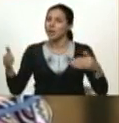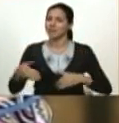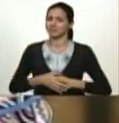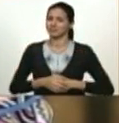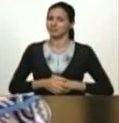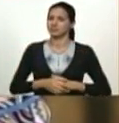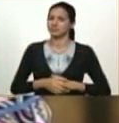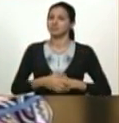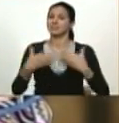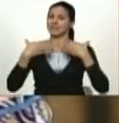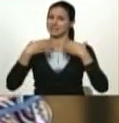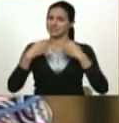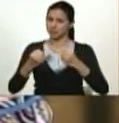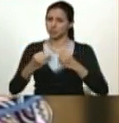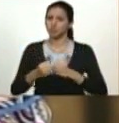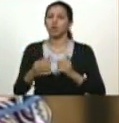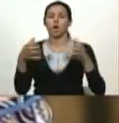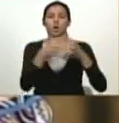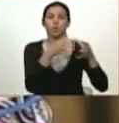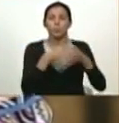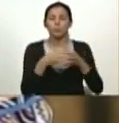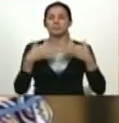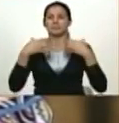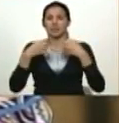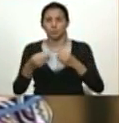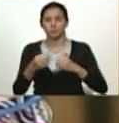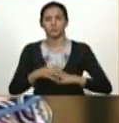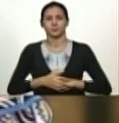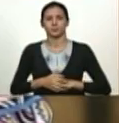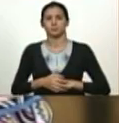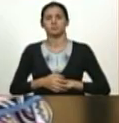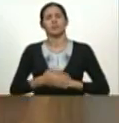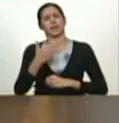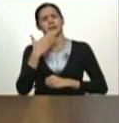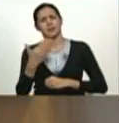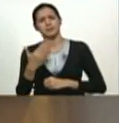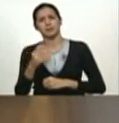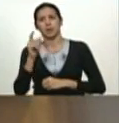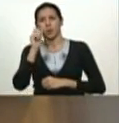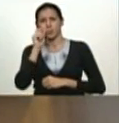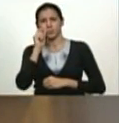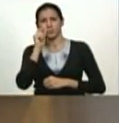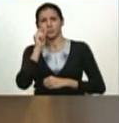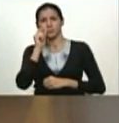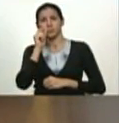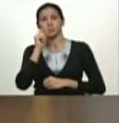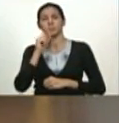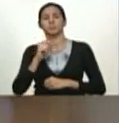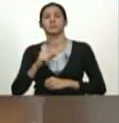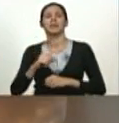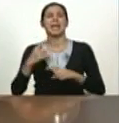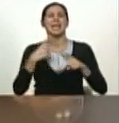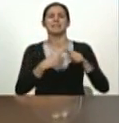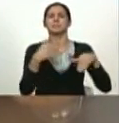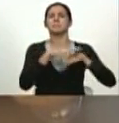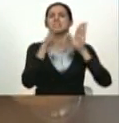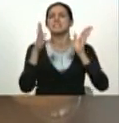popular de la salud los comités de salud yo agradezco al compañero Henry que va a ir a una nueva tarea